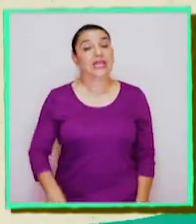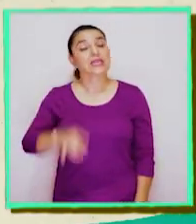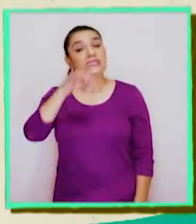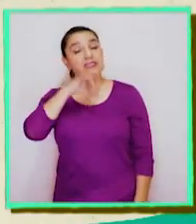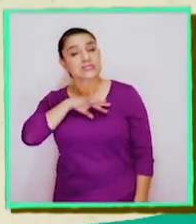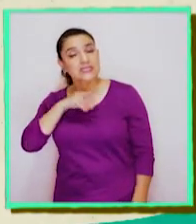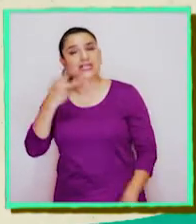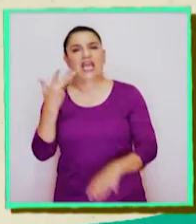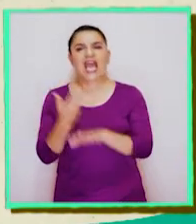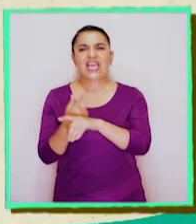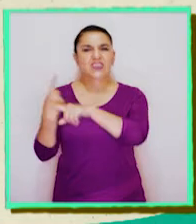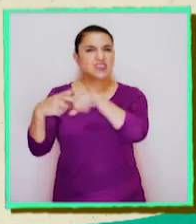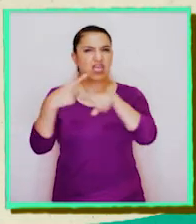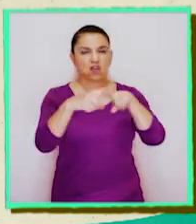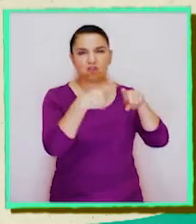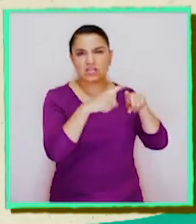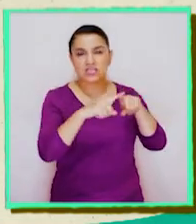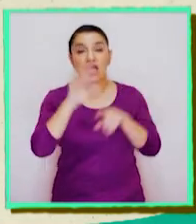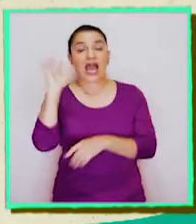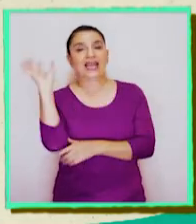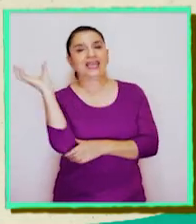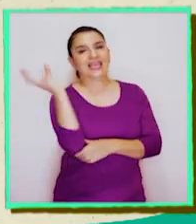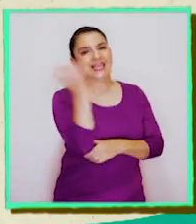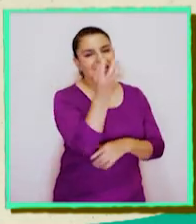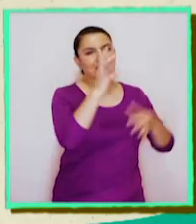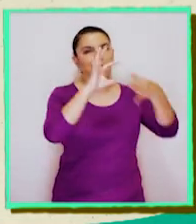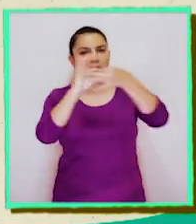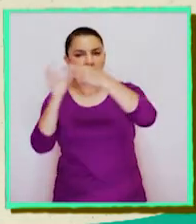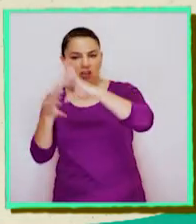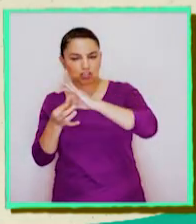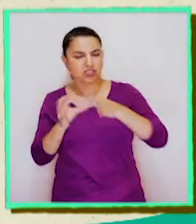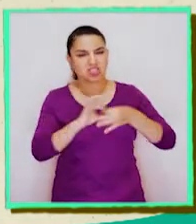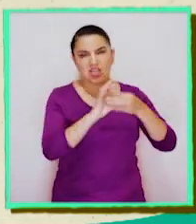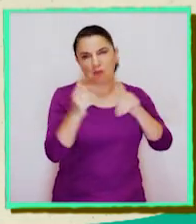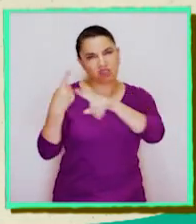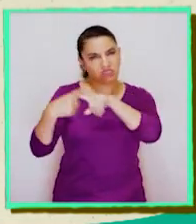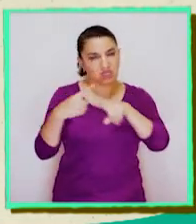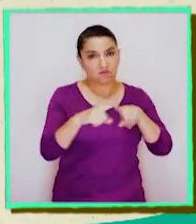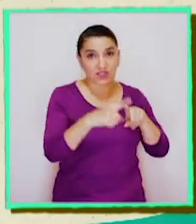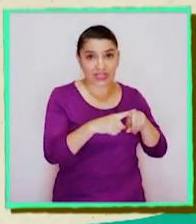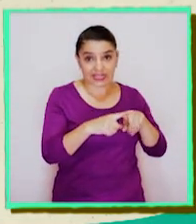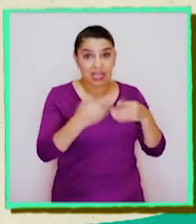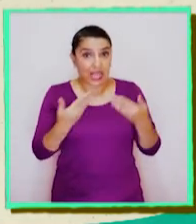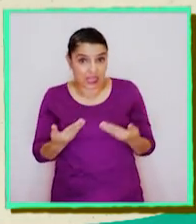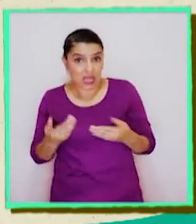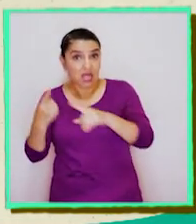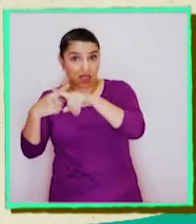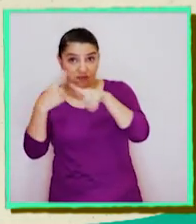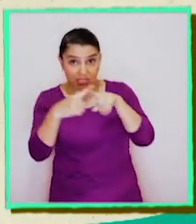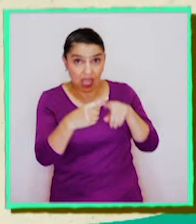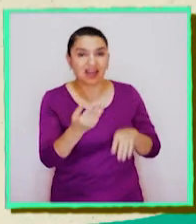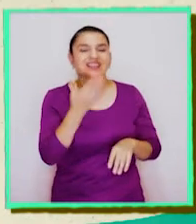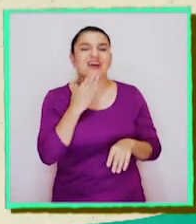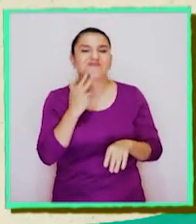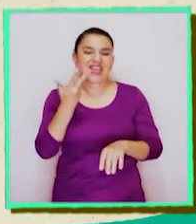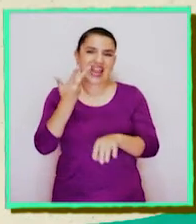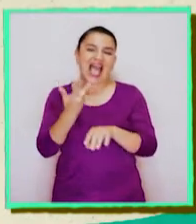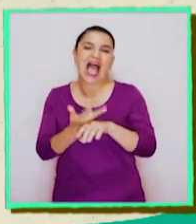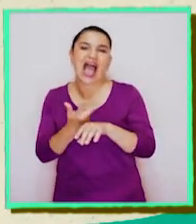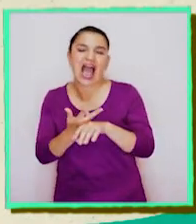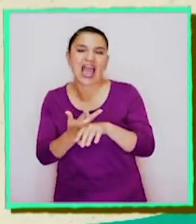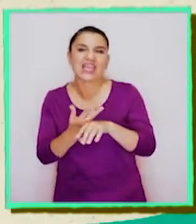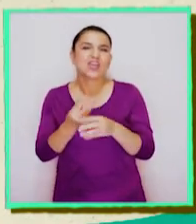Chile presenta una gran diversidad, tanto en el clima como en los ecosistemas. Y esta diversidad también la podemos